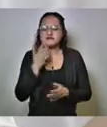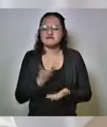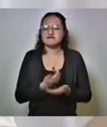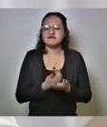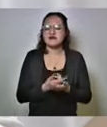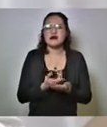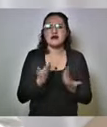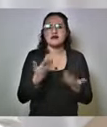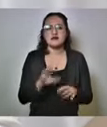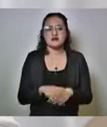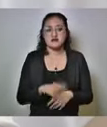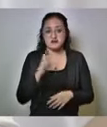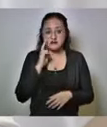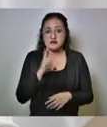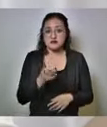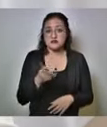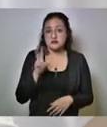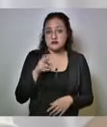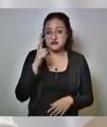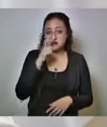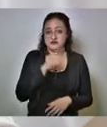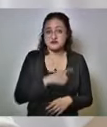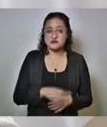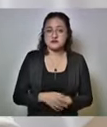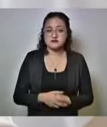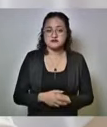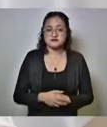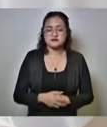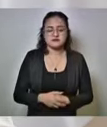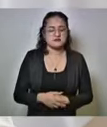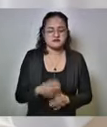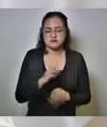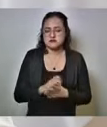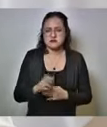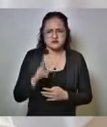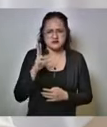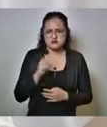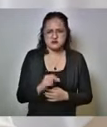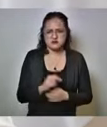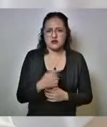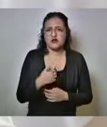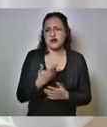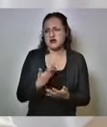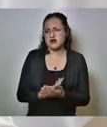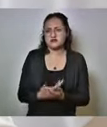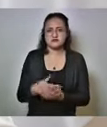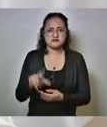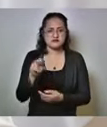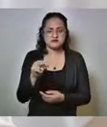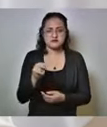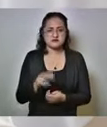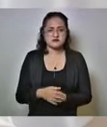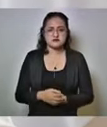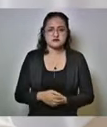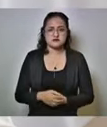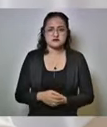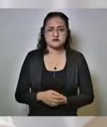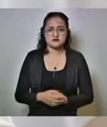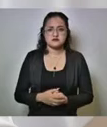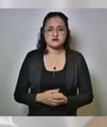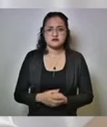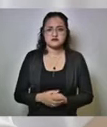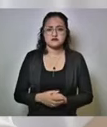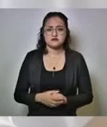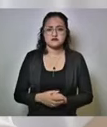y otros casos entonces no estamos satisfechos no, no, no, no, no